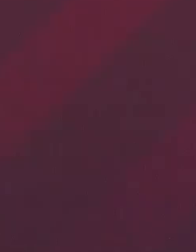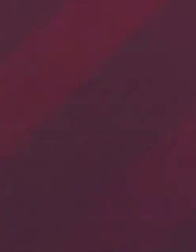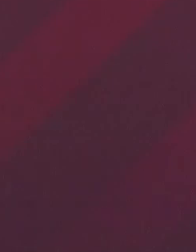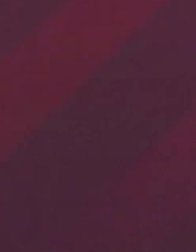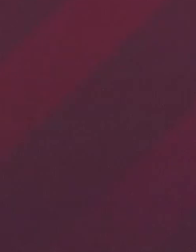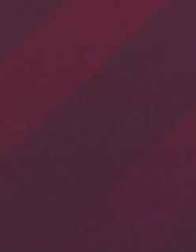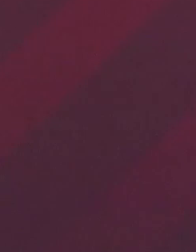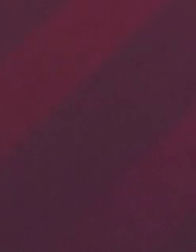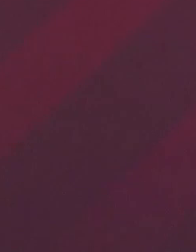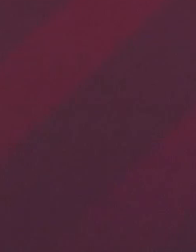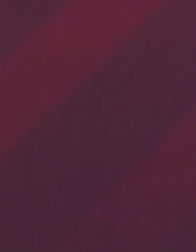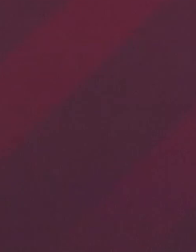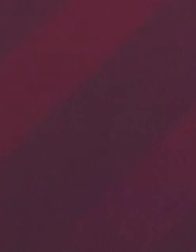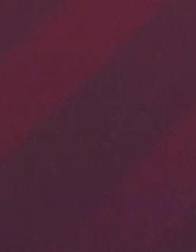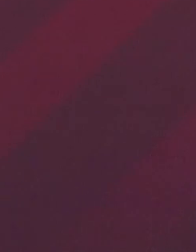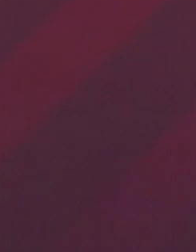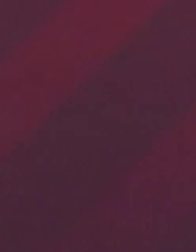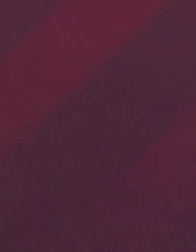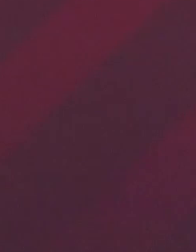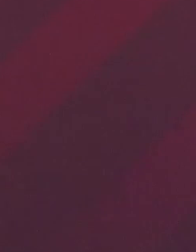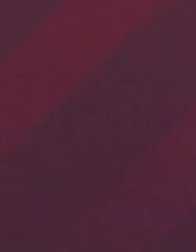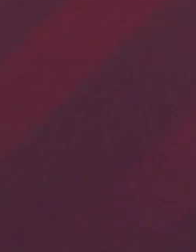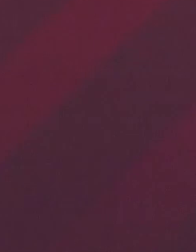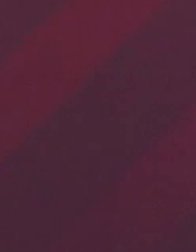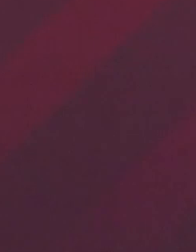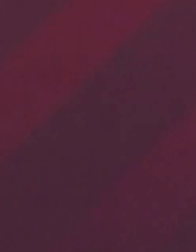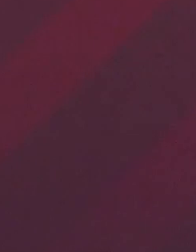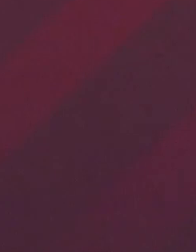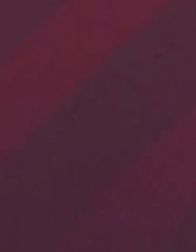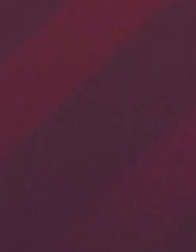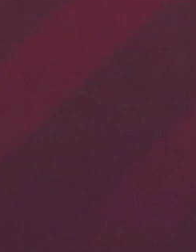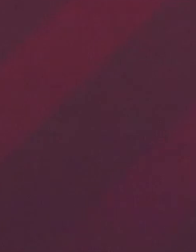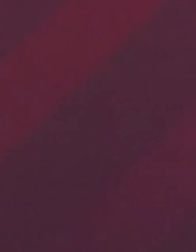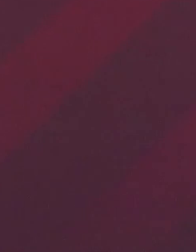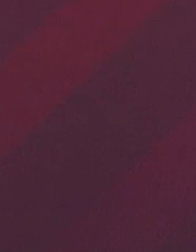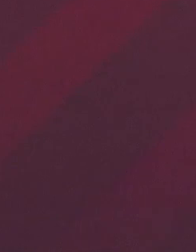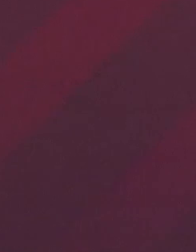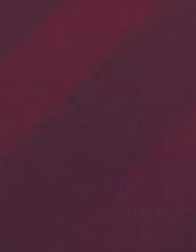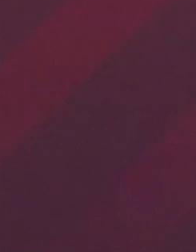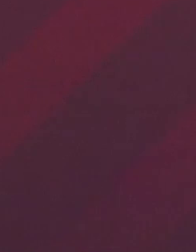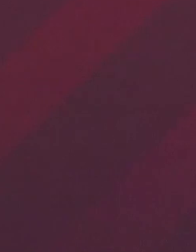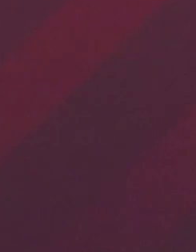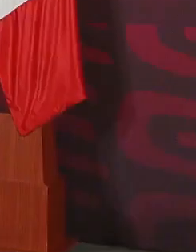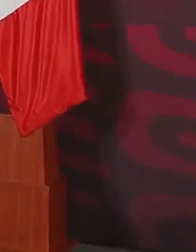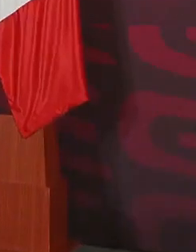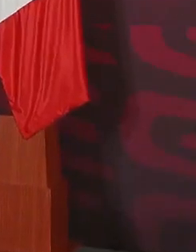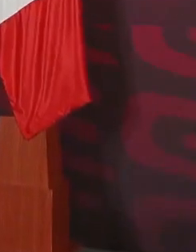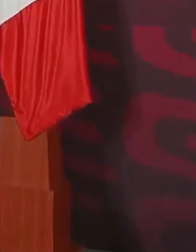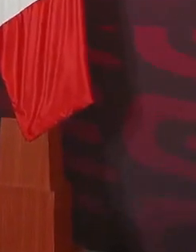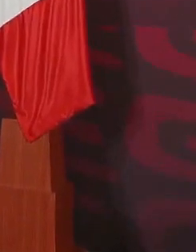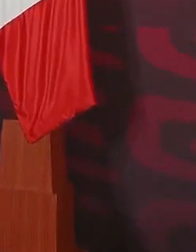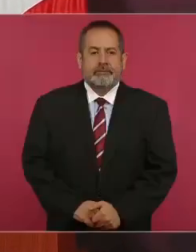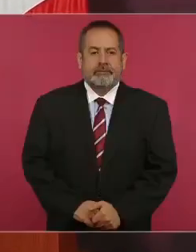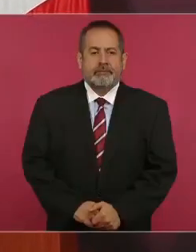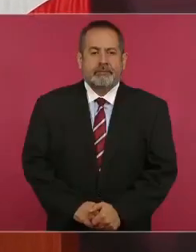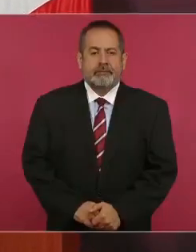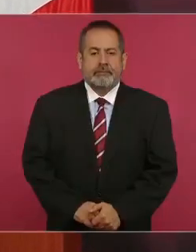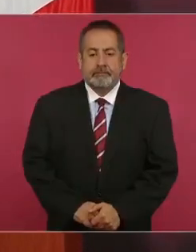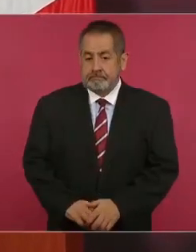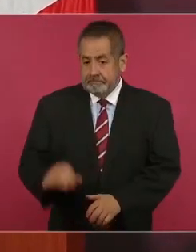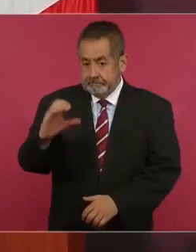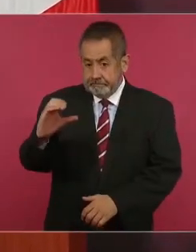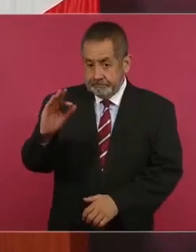han logrado restituir prácticamente todo el servicio